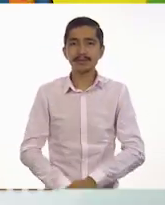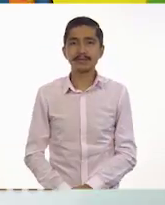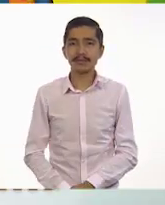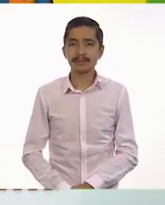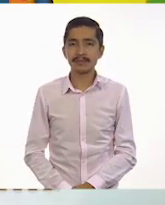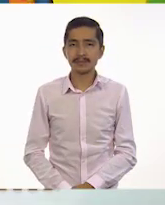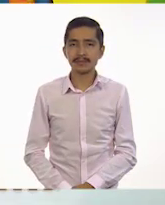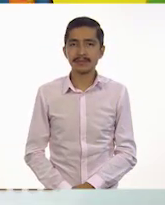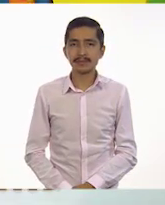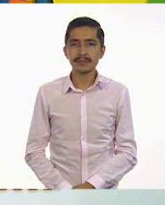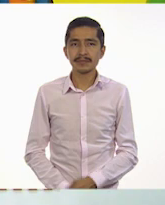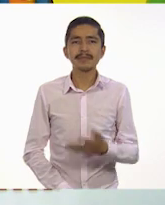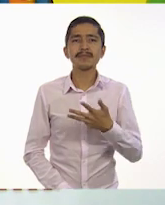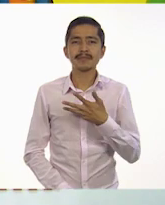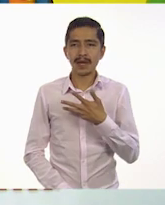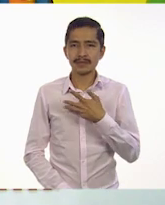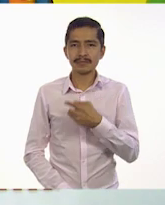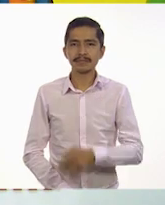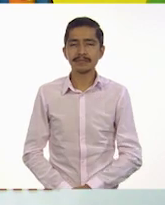Aquí está.